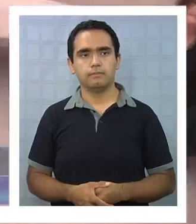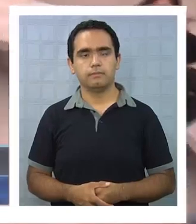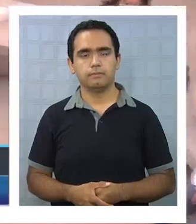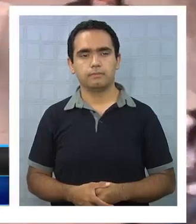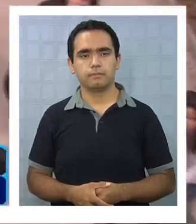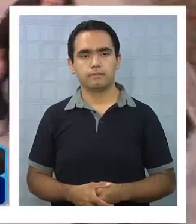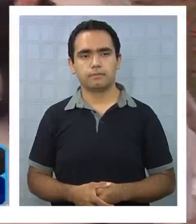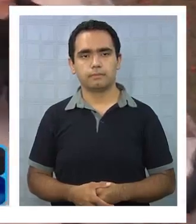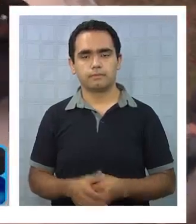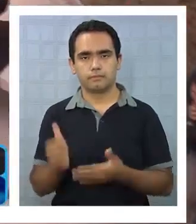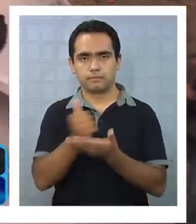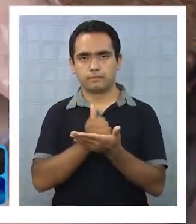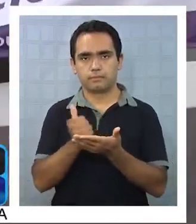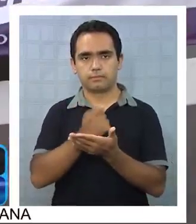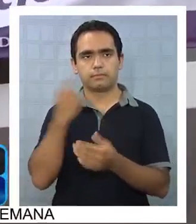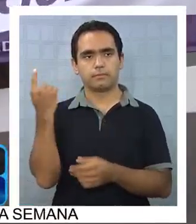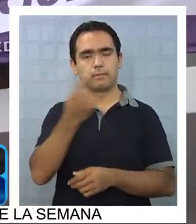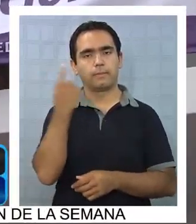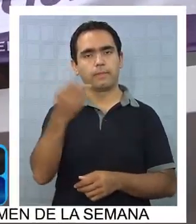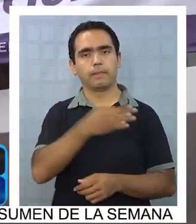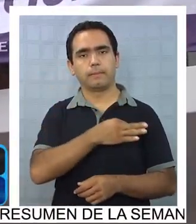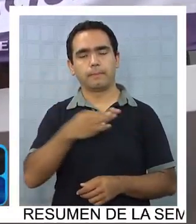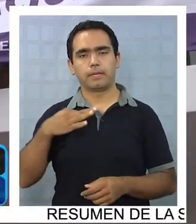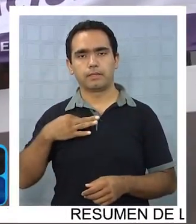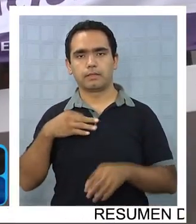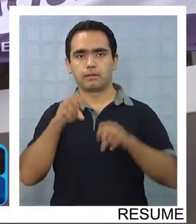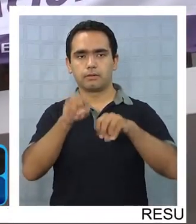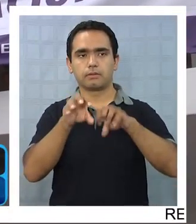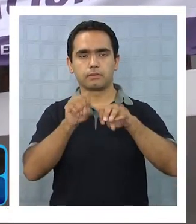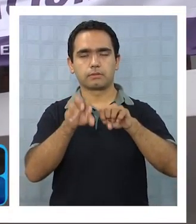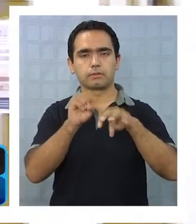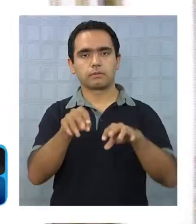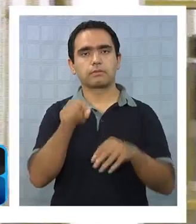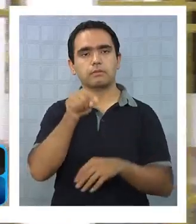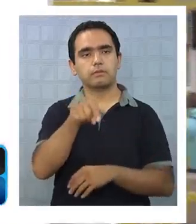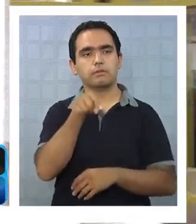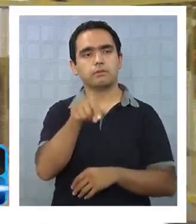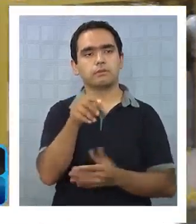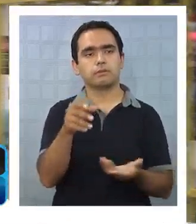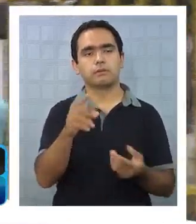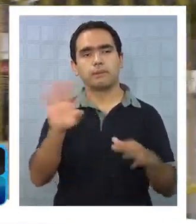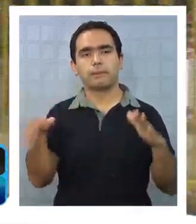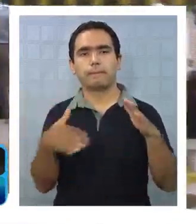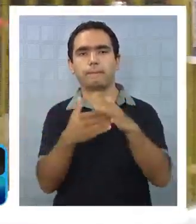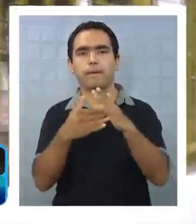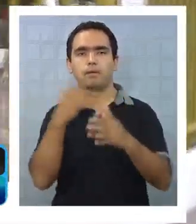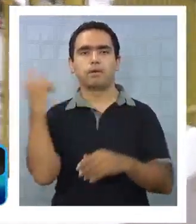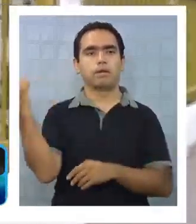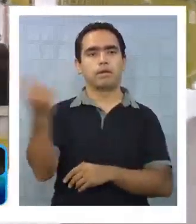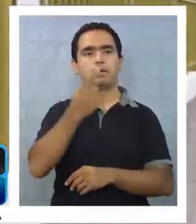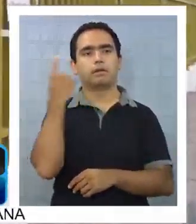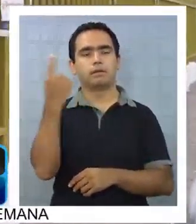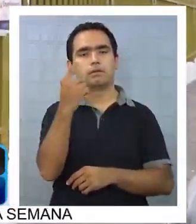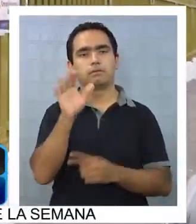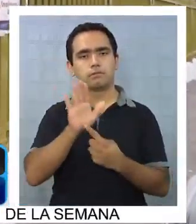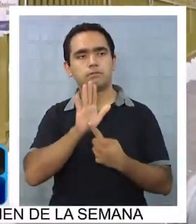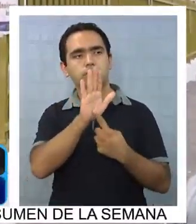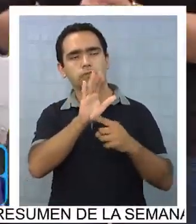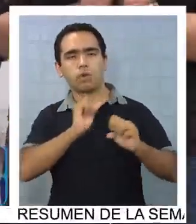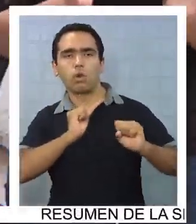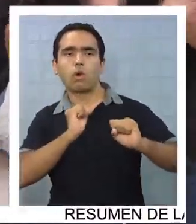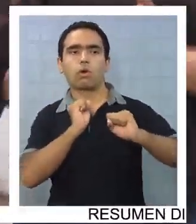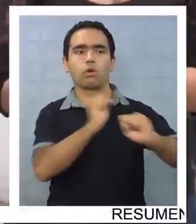La Asociación Nacional de Funcionarios del Ministerio de Educación Andimiquique se sumó al paro nacional de advertencia en rechazo